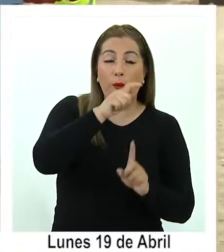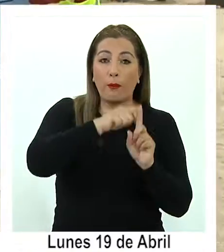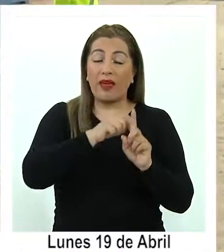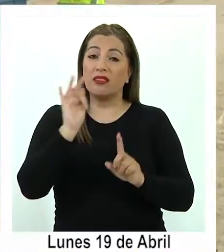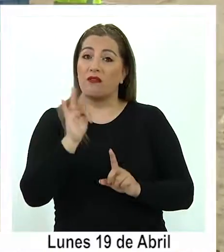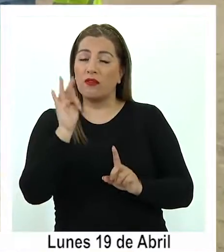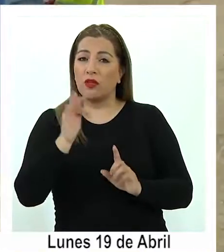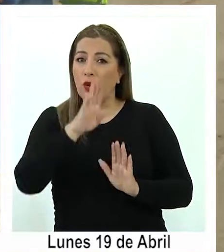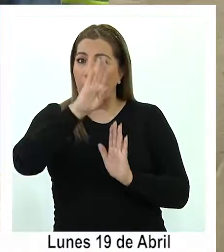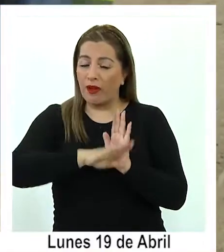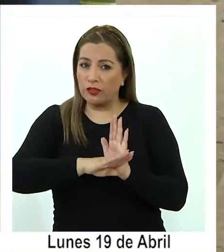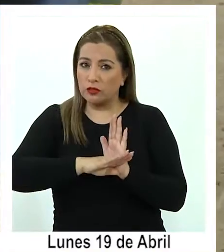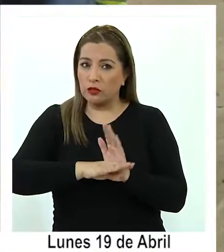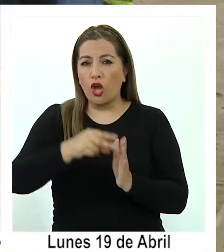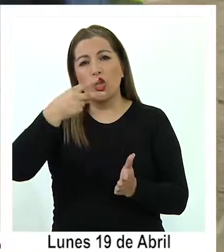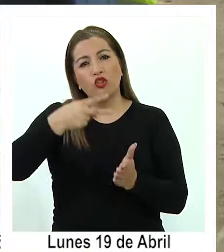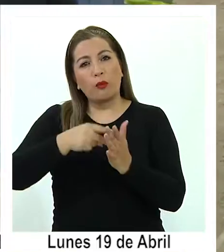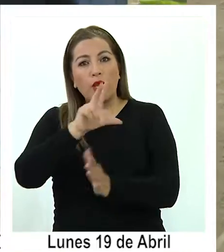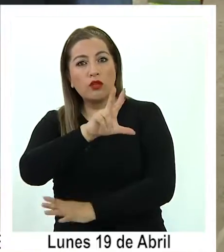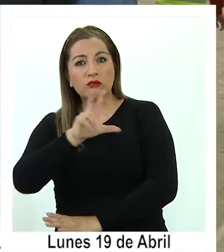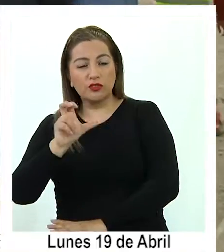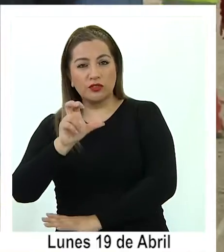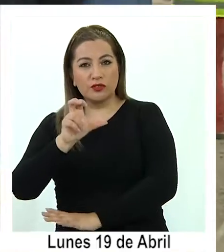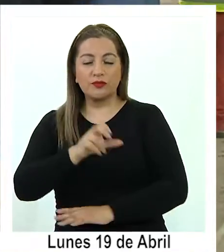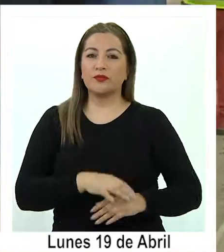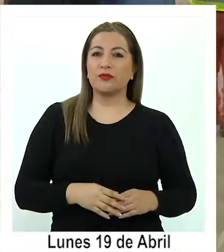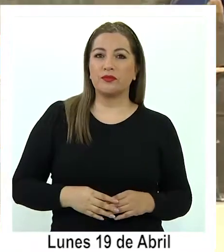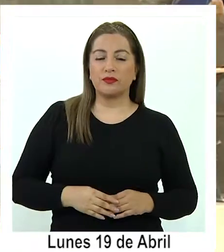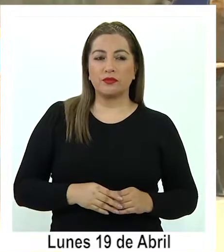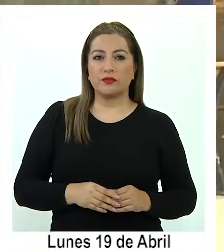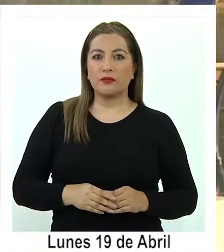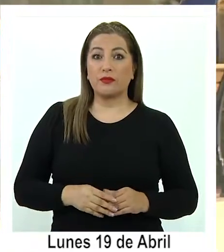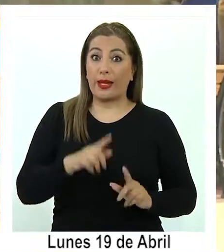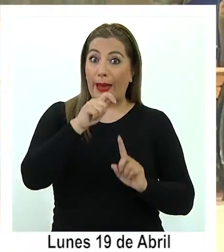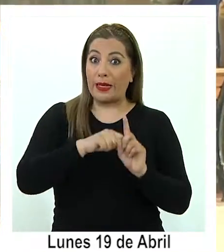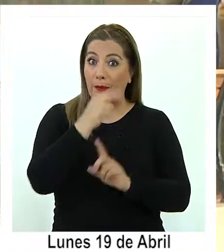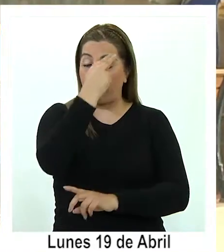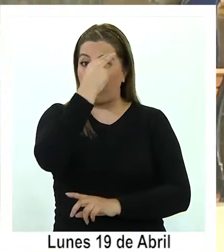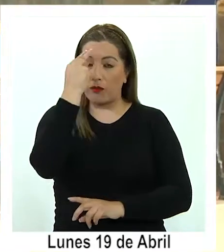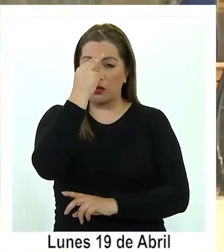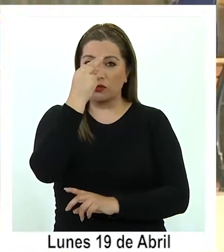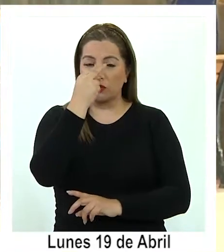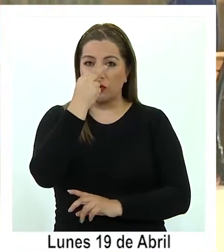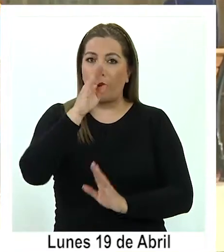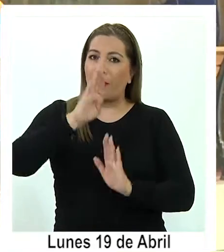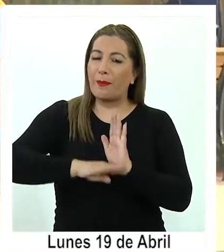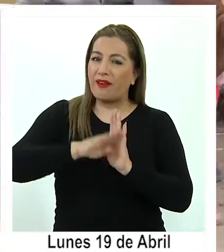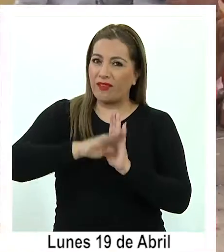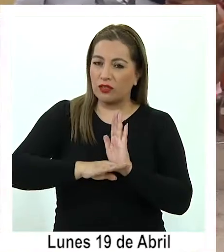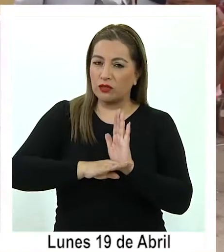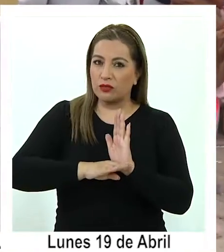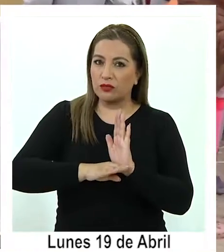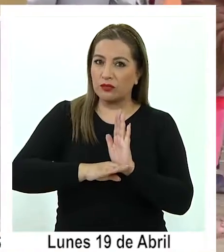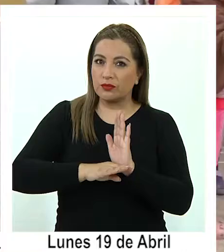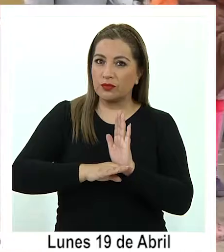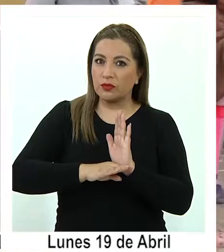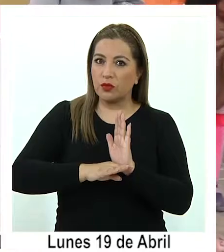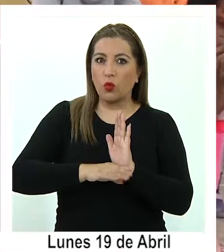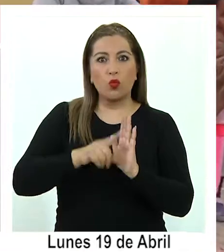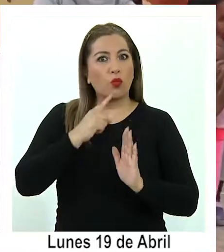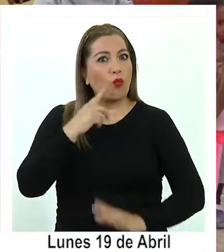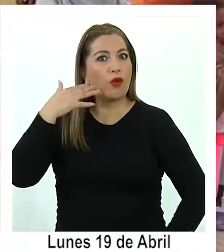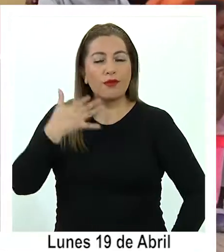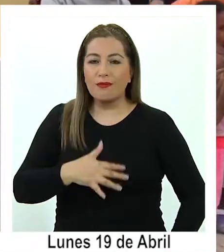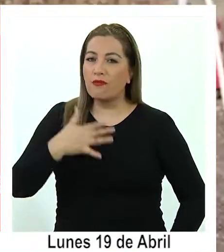febrero fueron cerca de 2.800. Ya en el mes de marzo logramos reducir esto de manera muy